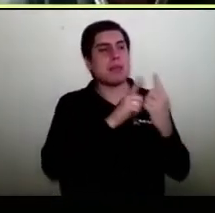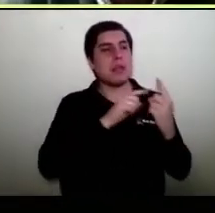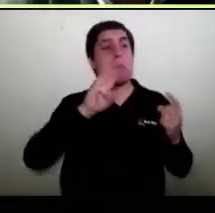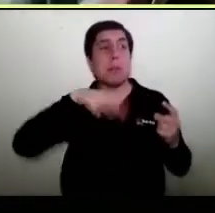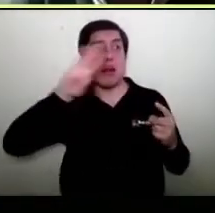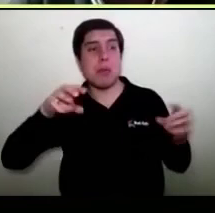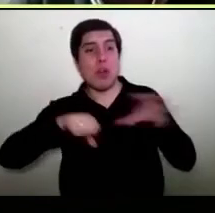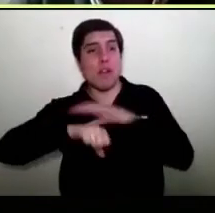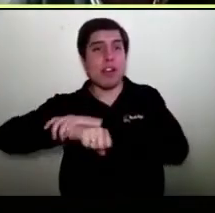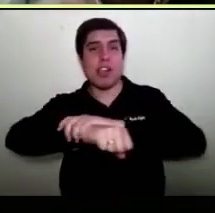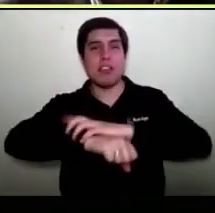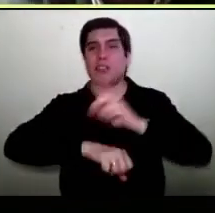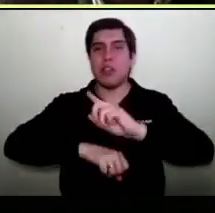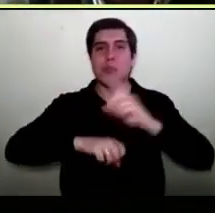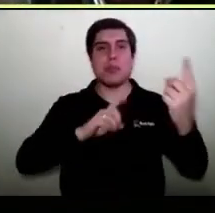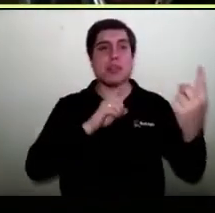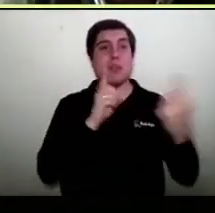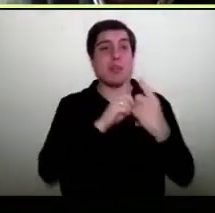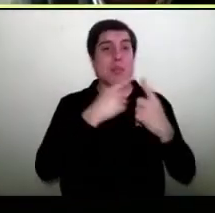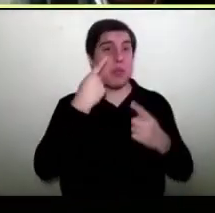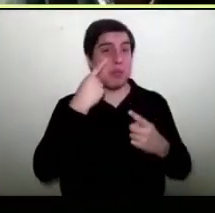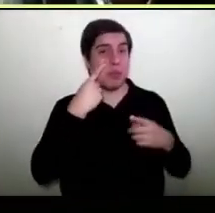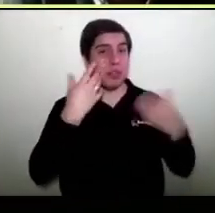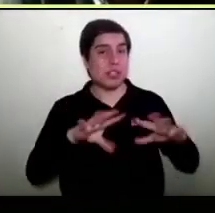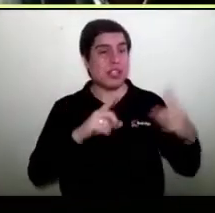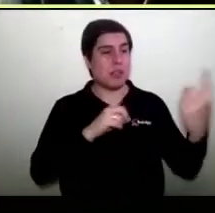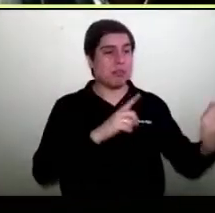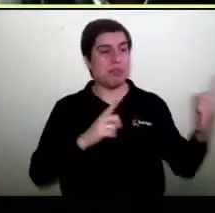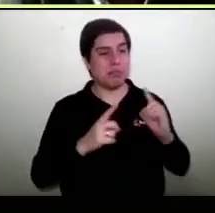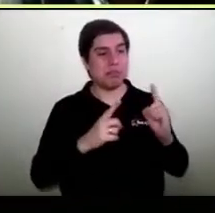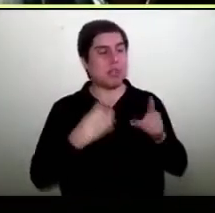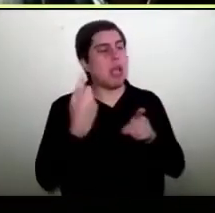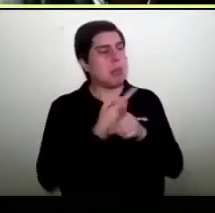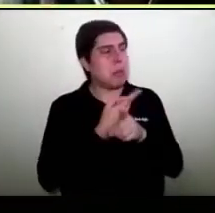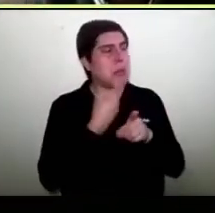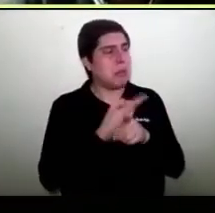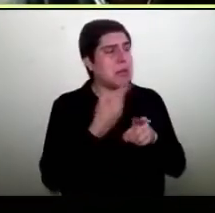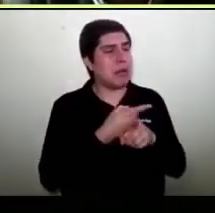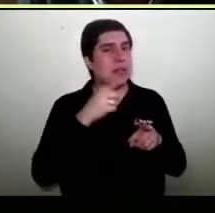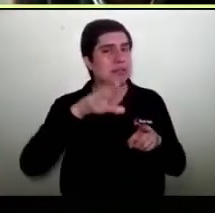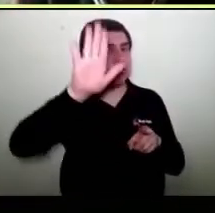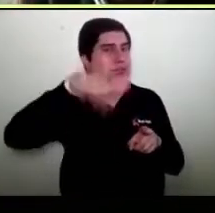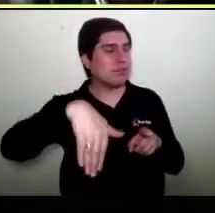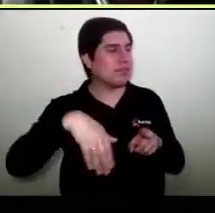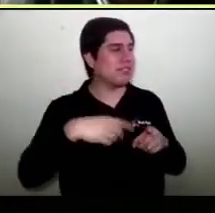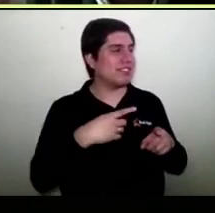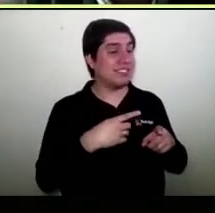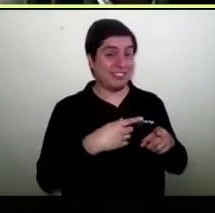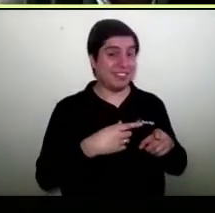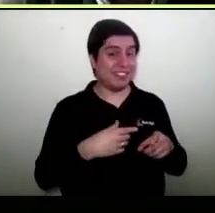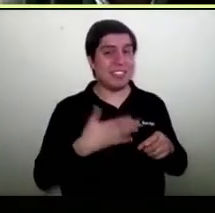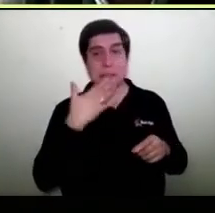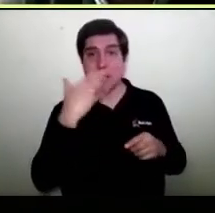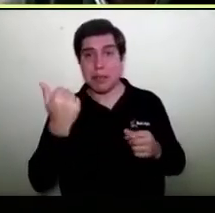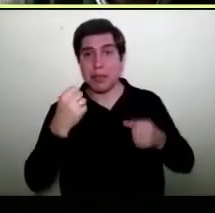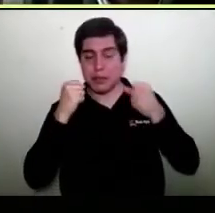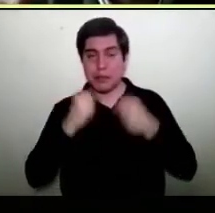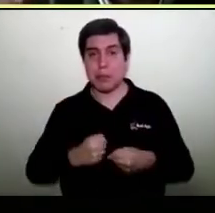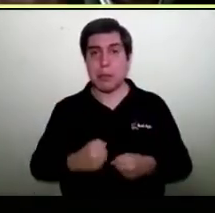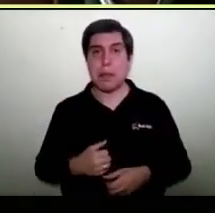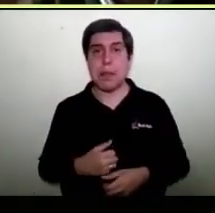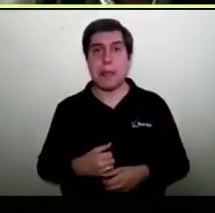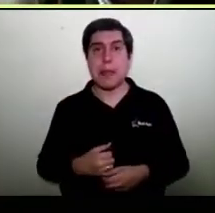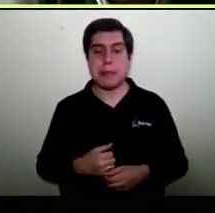esa es la gracia porque como es una tú estás pagando una membresía mensual y no hay una comisión que nosotros queramos cobrar entre medio